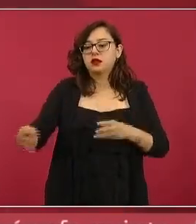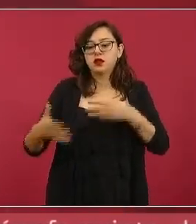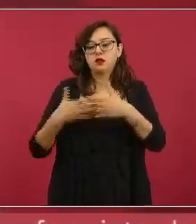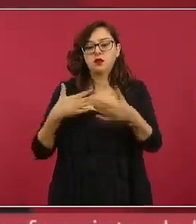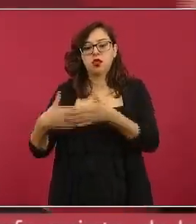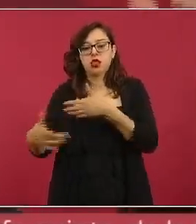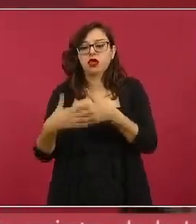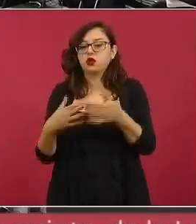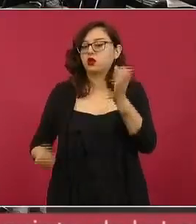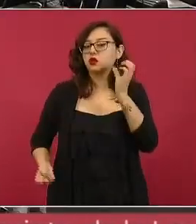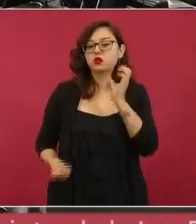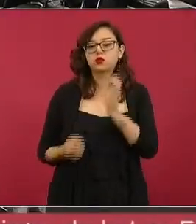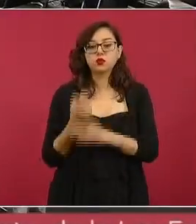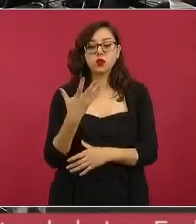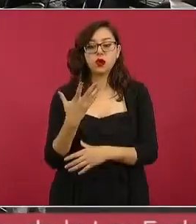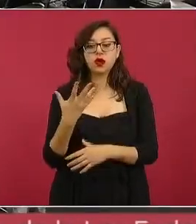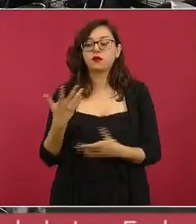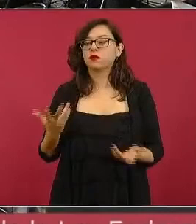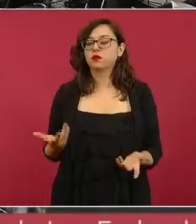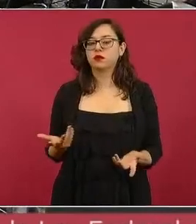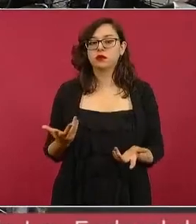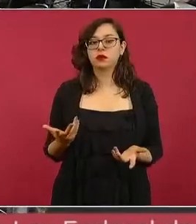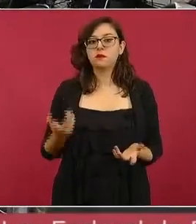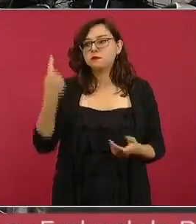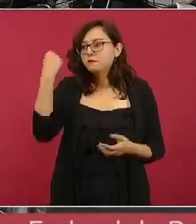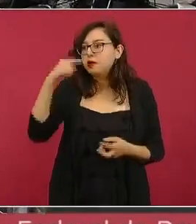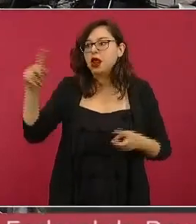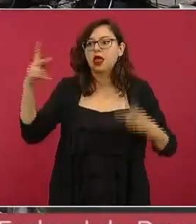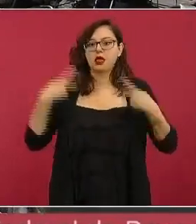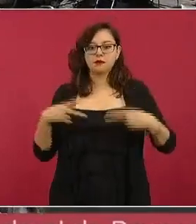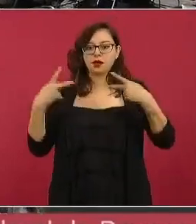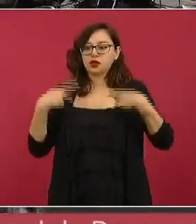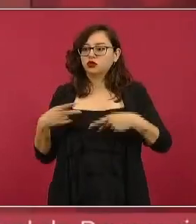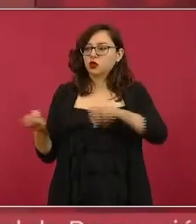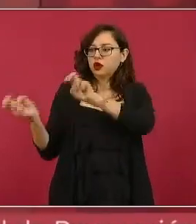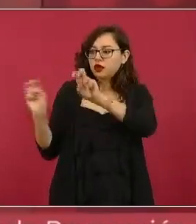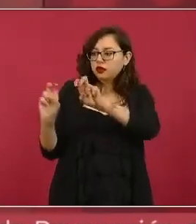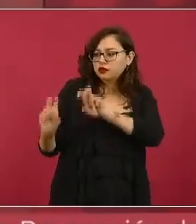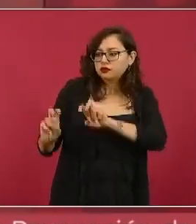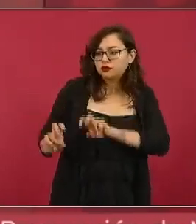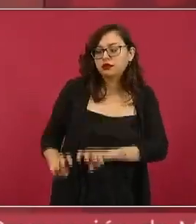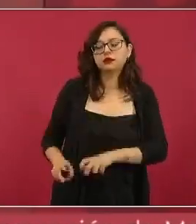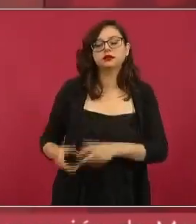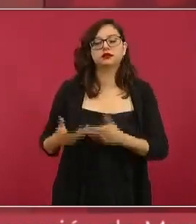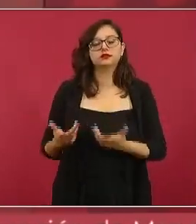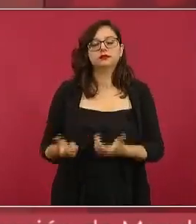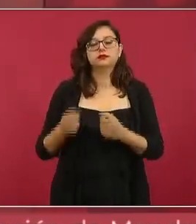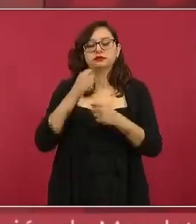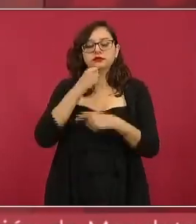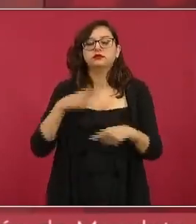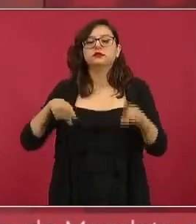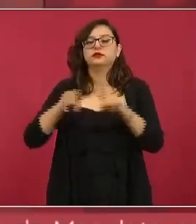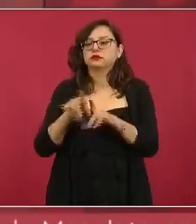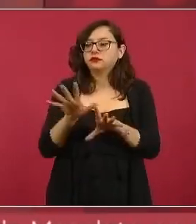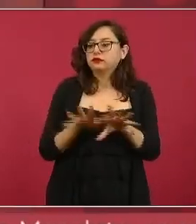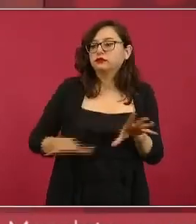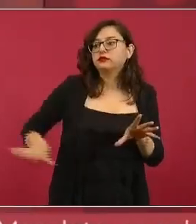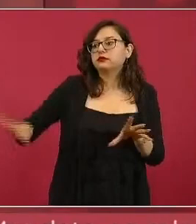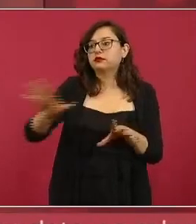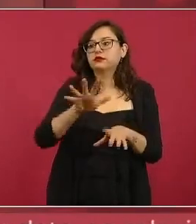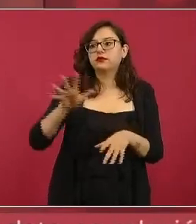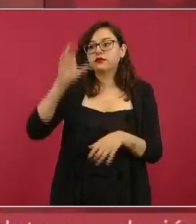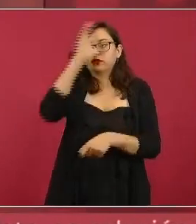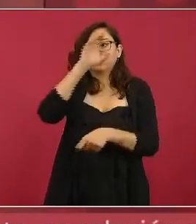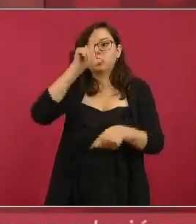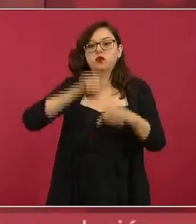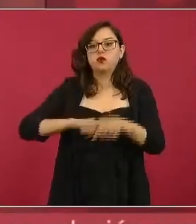en la región más importante desde el punto de vista cultural arqueológico del